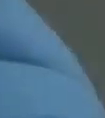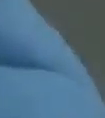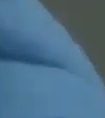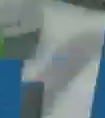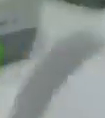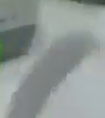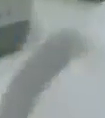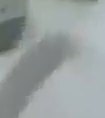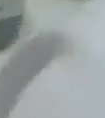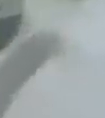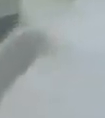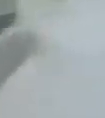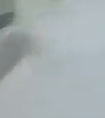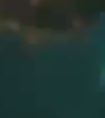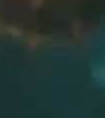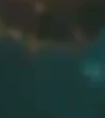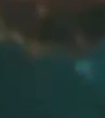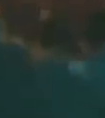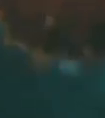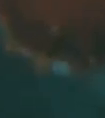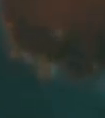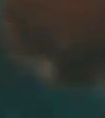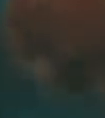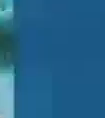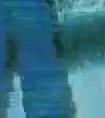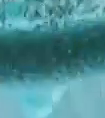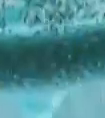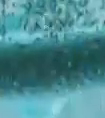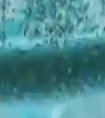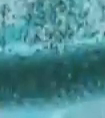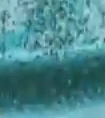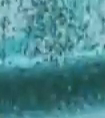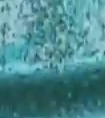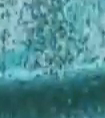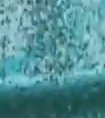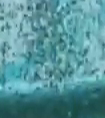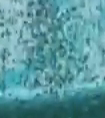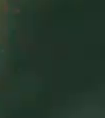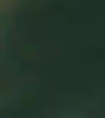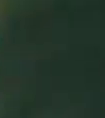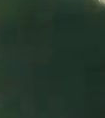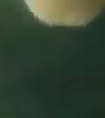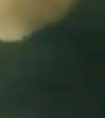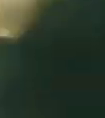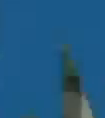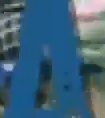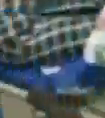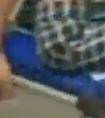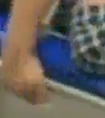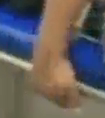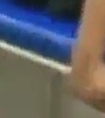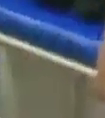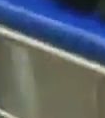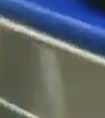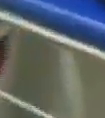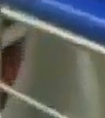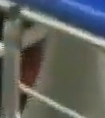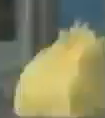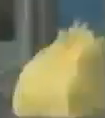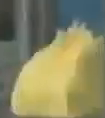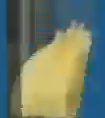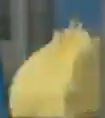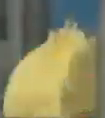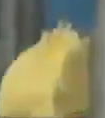destacan la alfa nacida en Gran Bretaña beta generada en Sudáfrica gamma surgida en